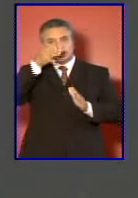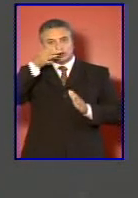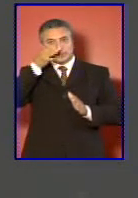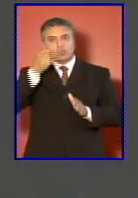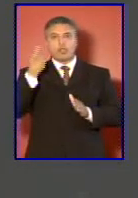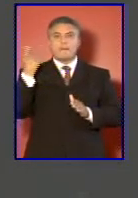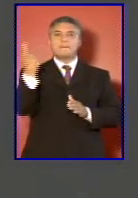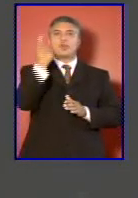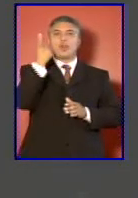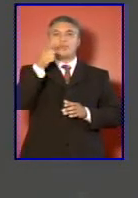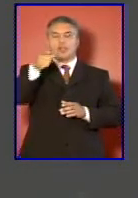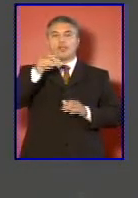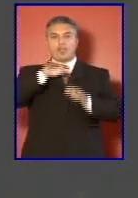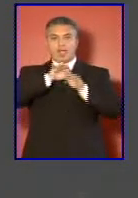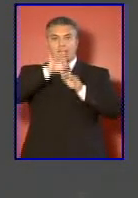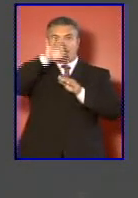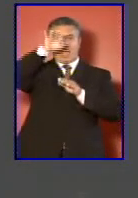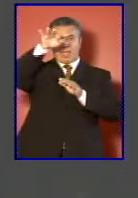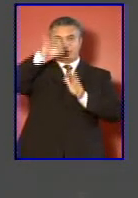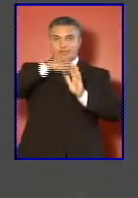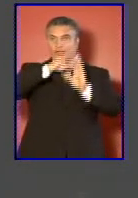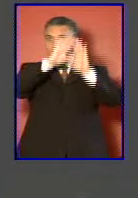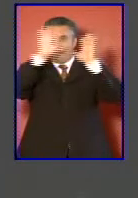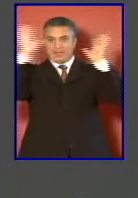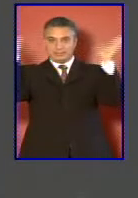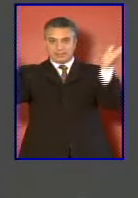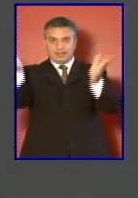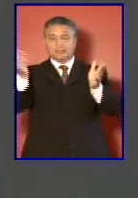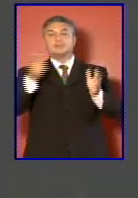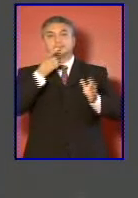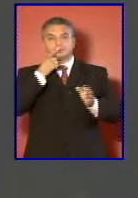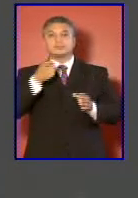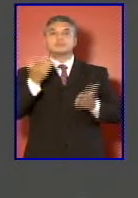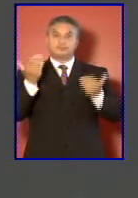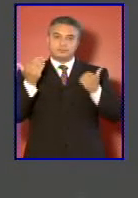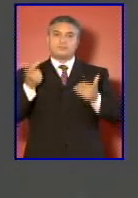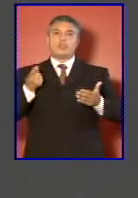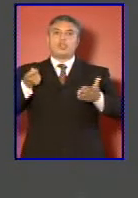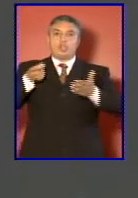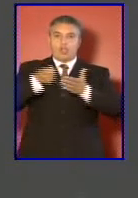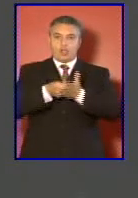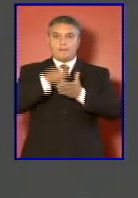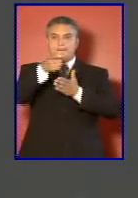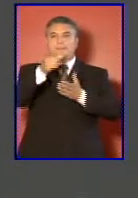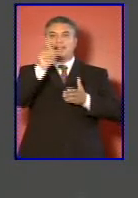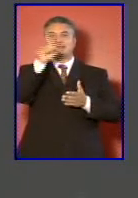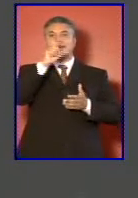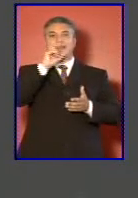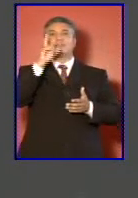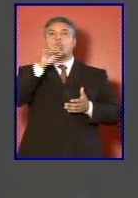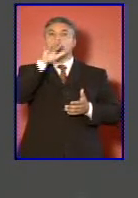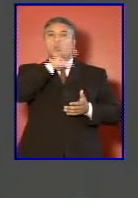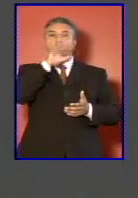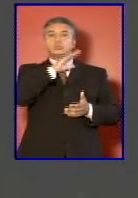ámbito aeroespacial requirió la compra de un satélite de uso militar y civil